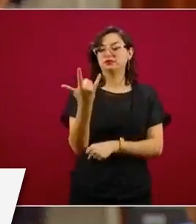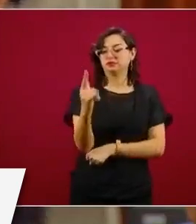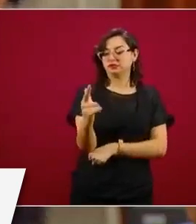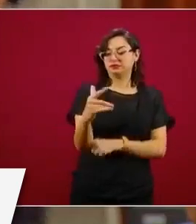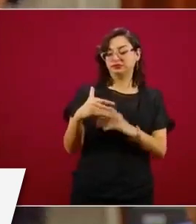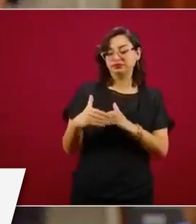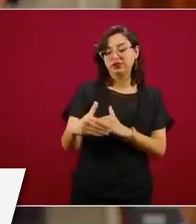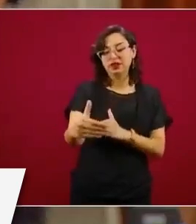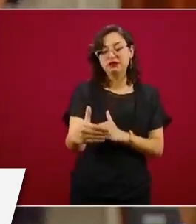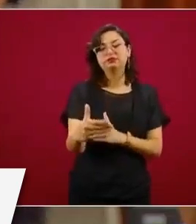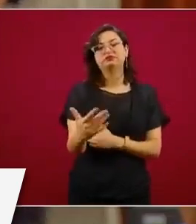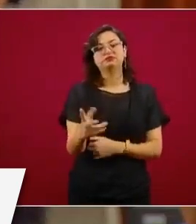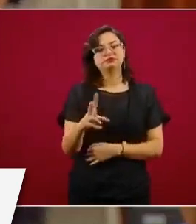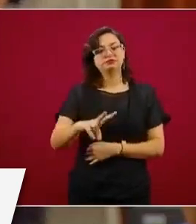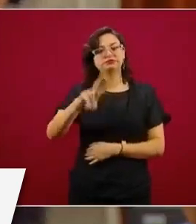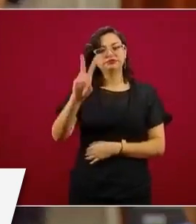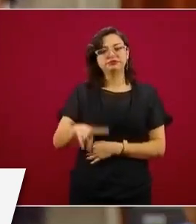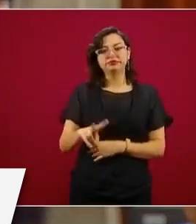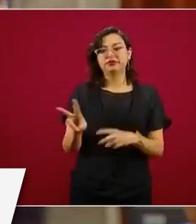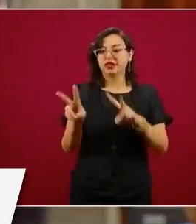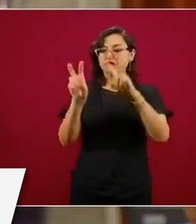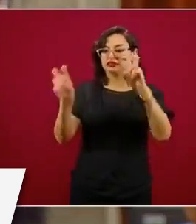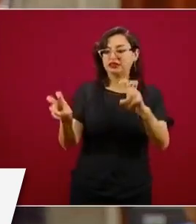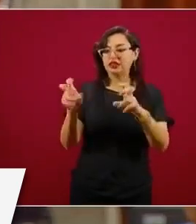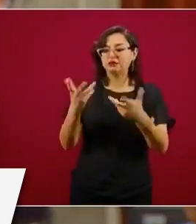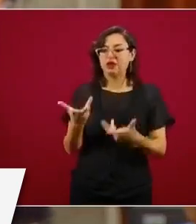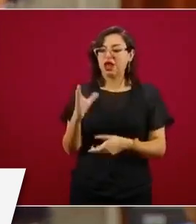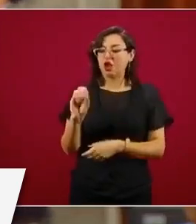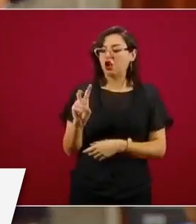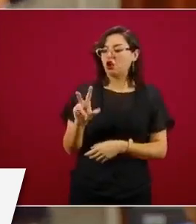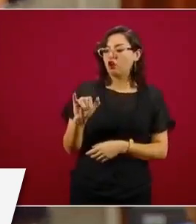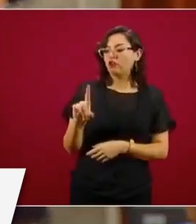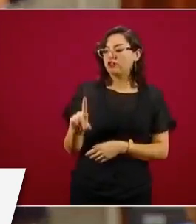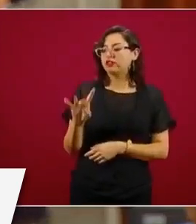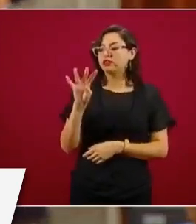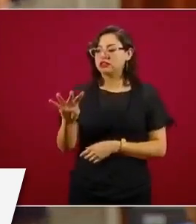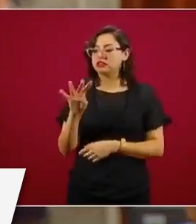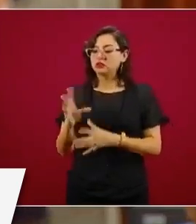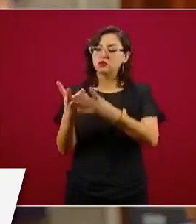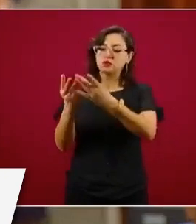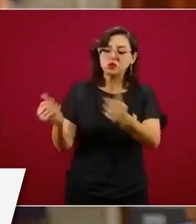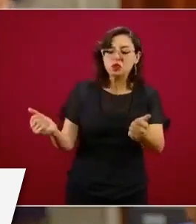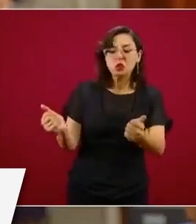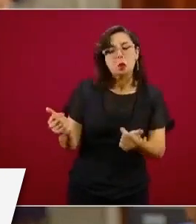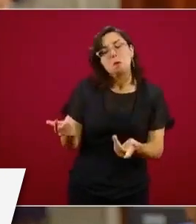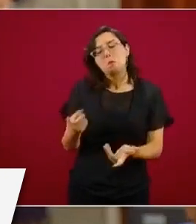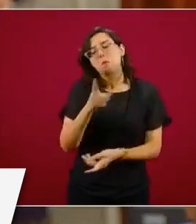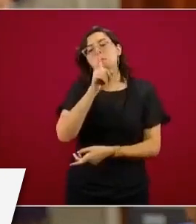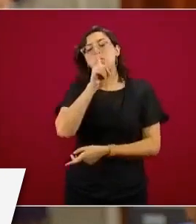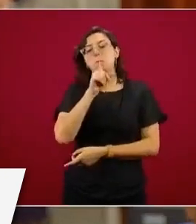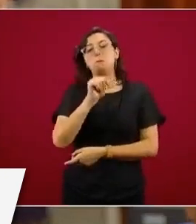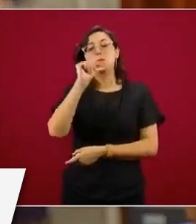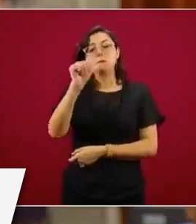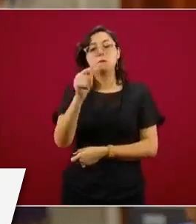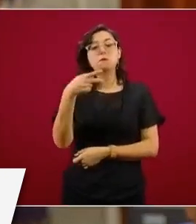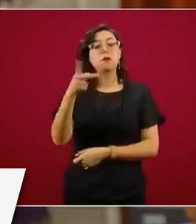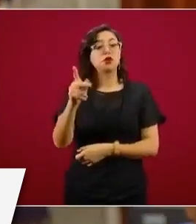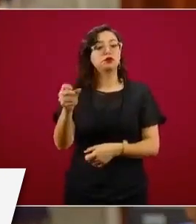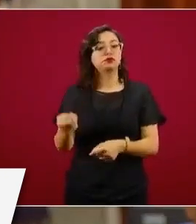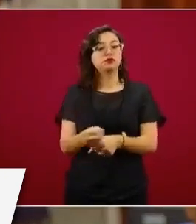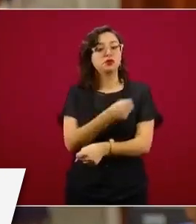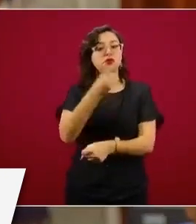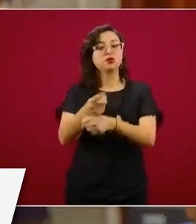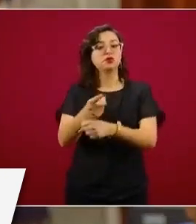podría resolver la crisis sanitaria por el COVID-19, pero sí podría aprovechar una oportunidad que se podría presentar,